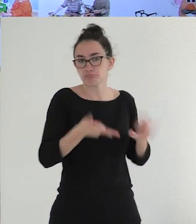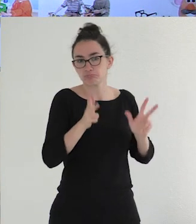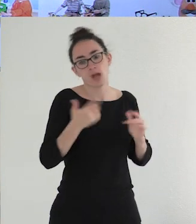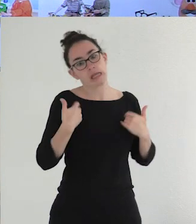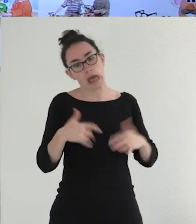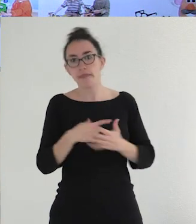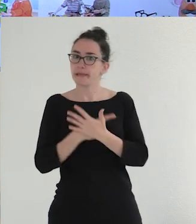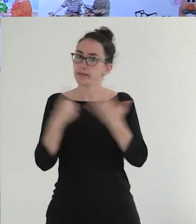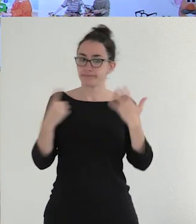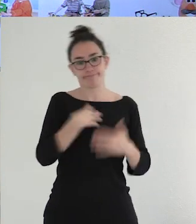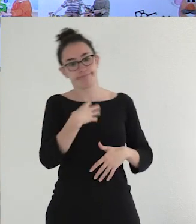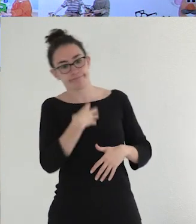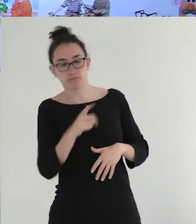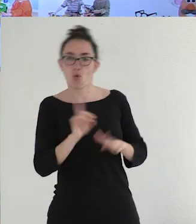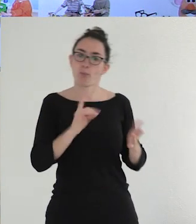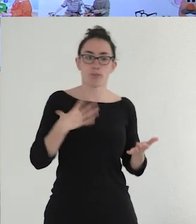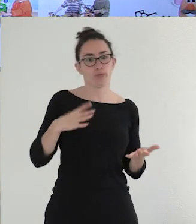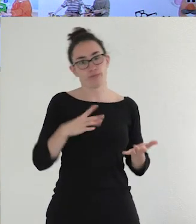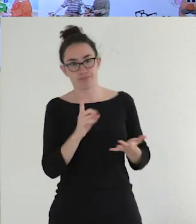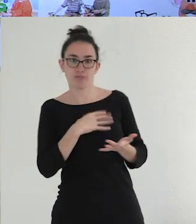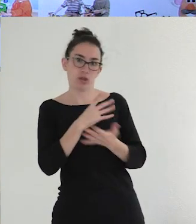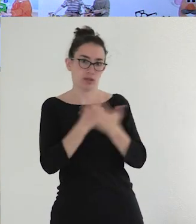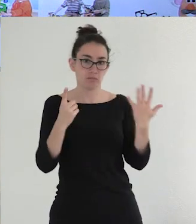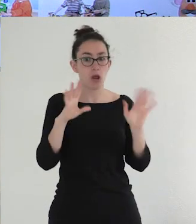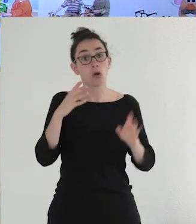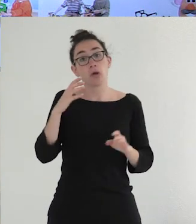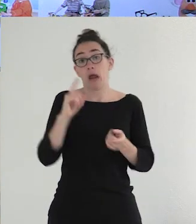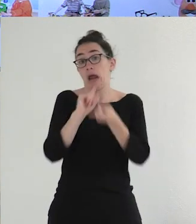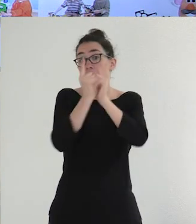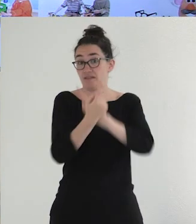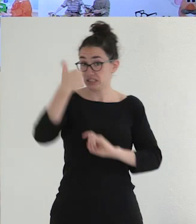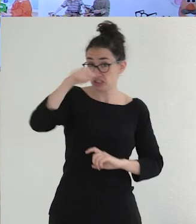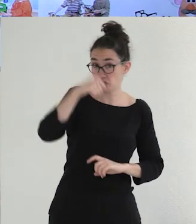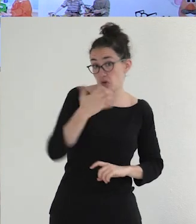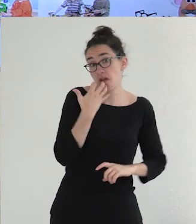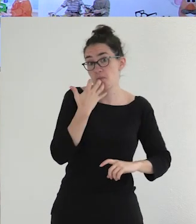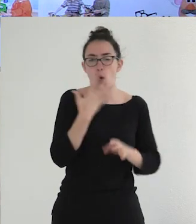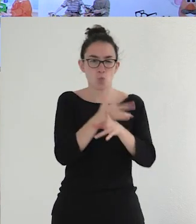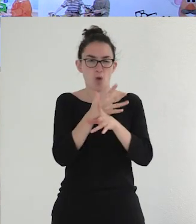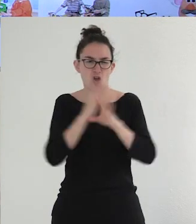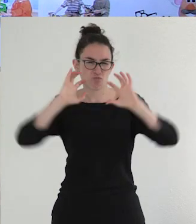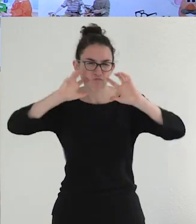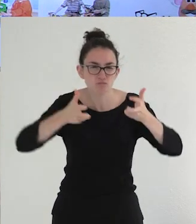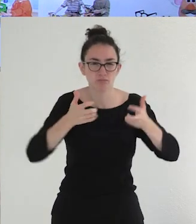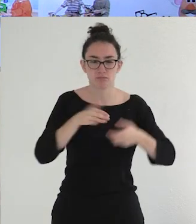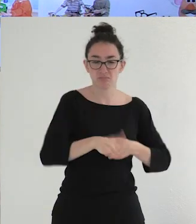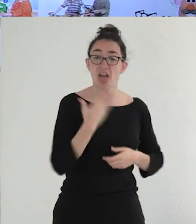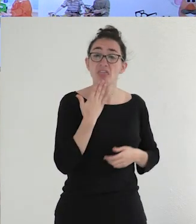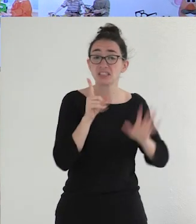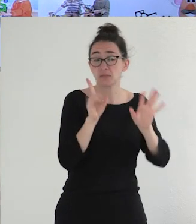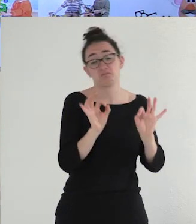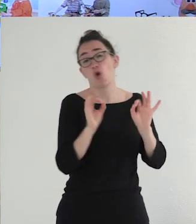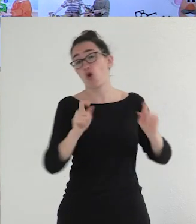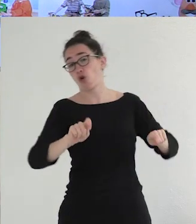pues es una panfila total y está totalmente fuera de lugar. Que un niño esté obsesionado con el fútbol o con, bueno, juegos violentos con 6 forma parte de la